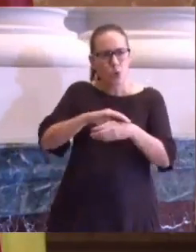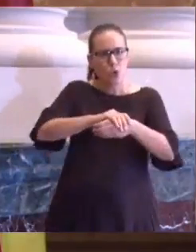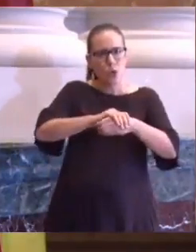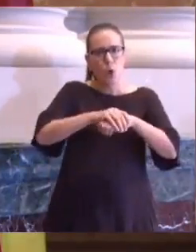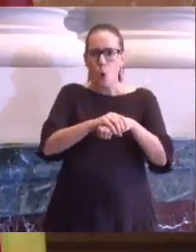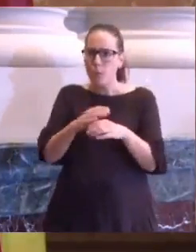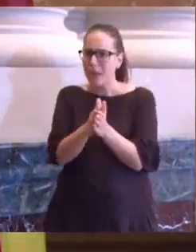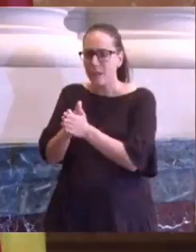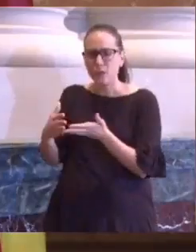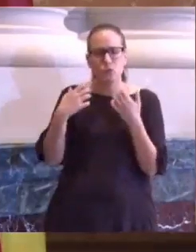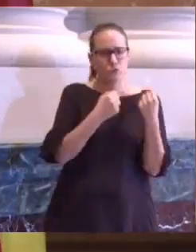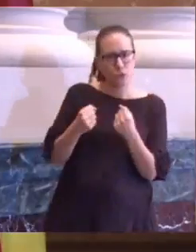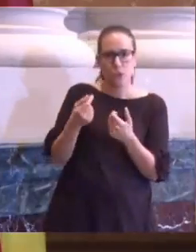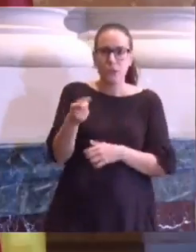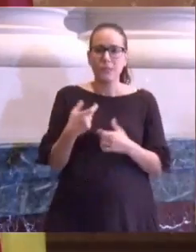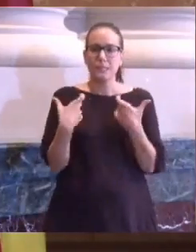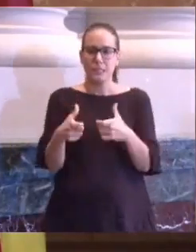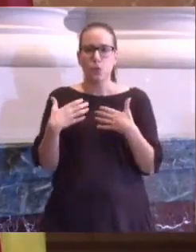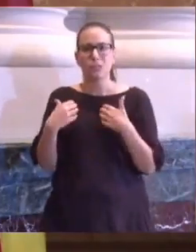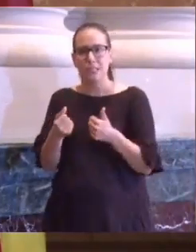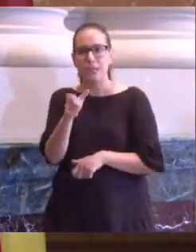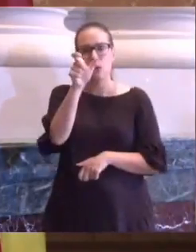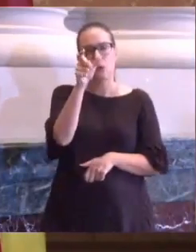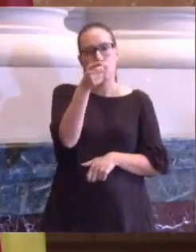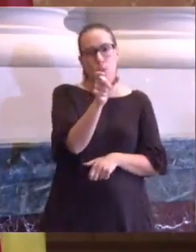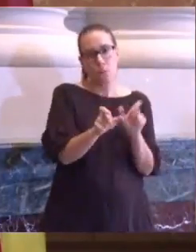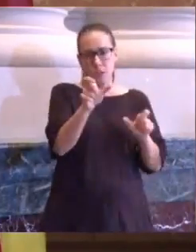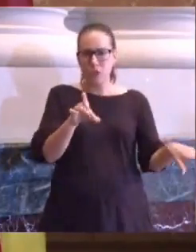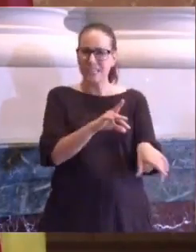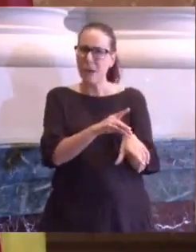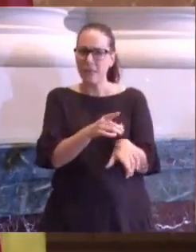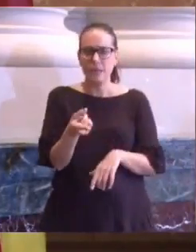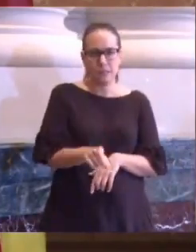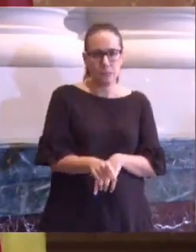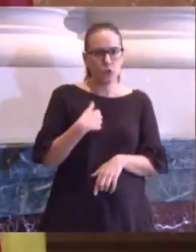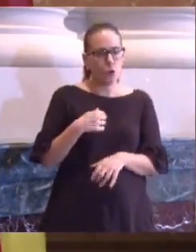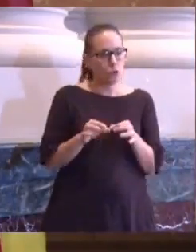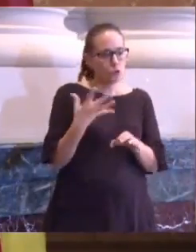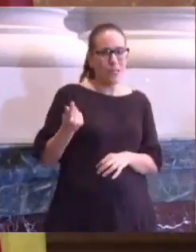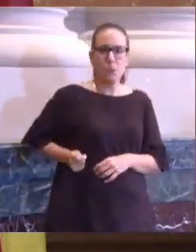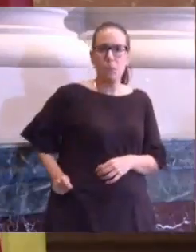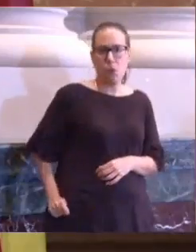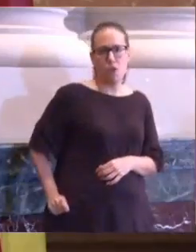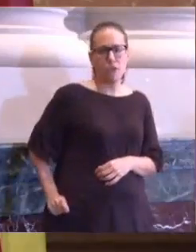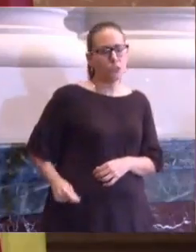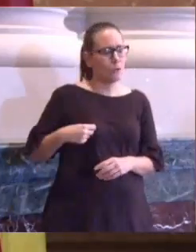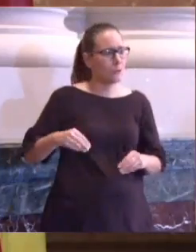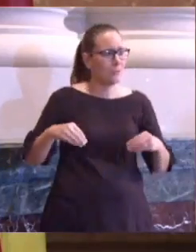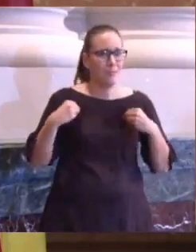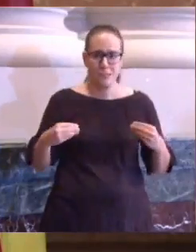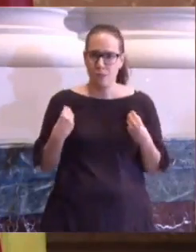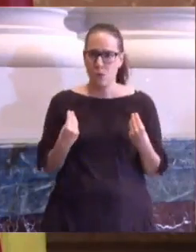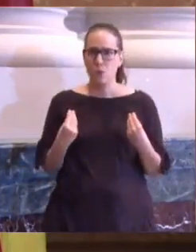con todo el sector sanitario y, como no, también con los pacientes. Tengo la suerte de trabajar en una profesión con la que disfruto